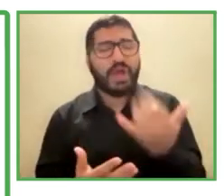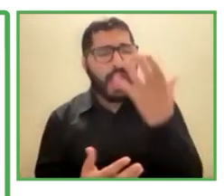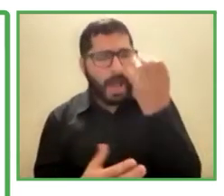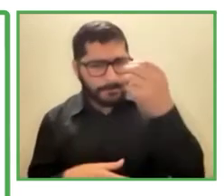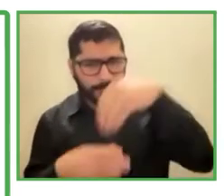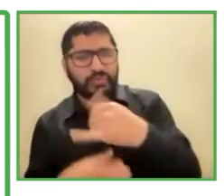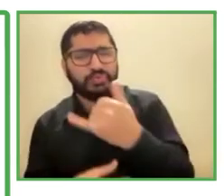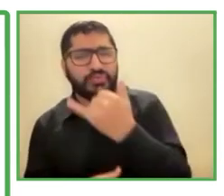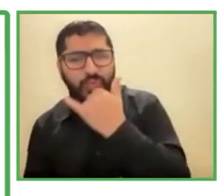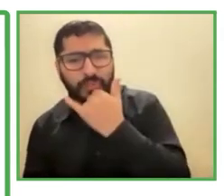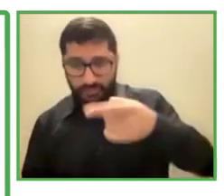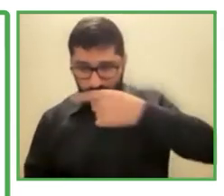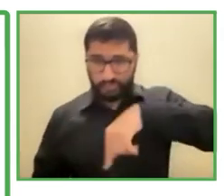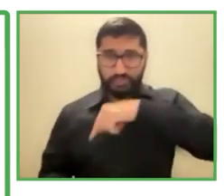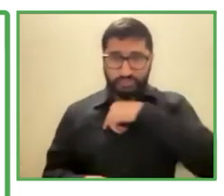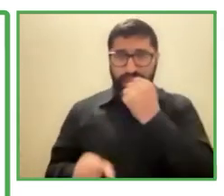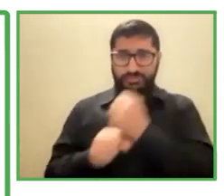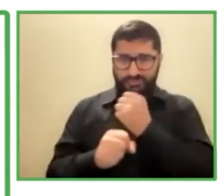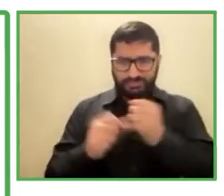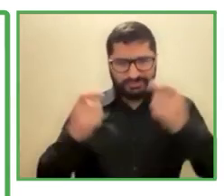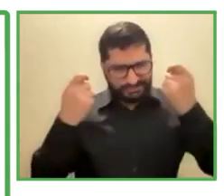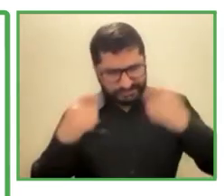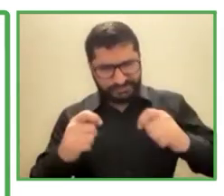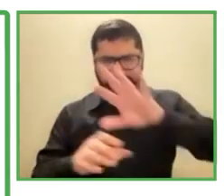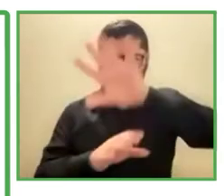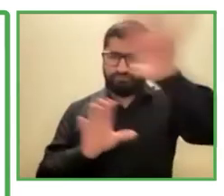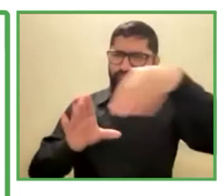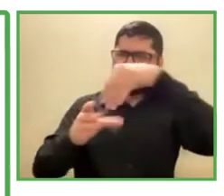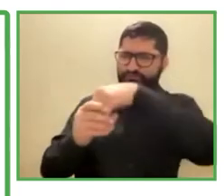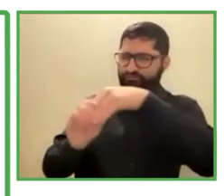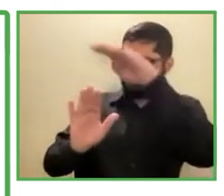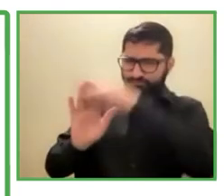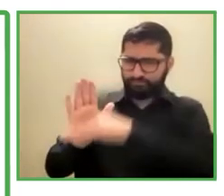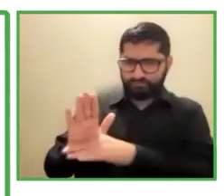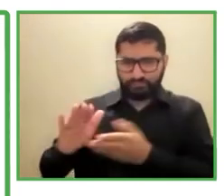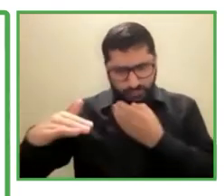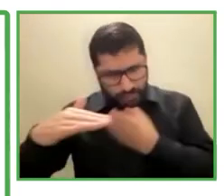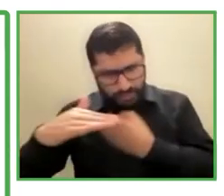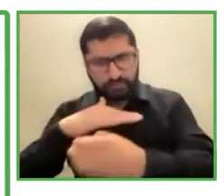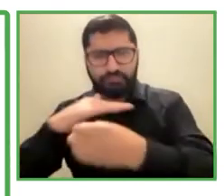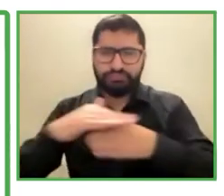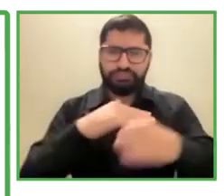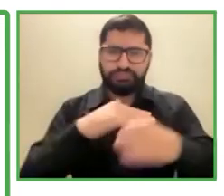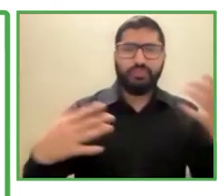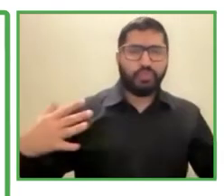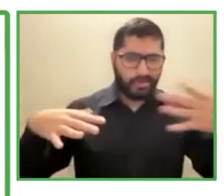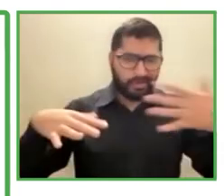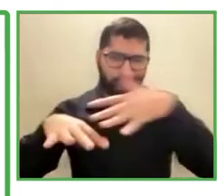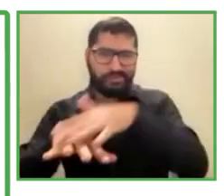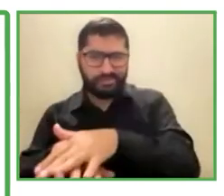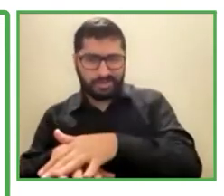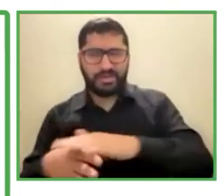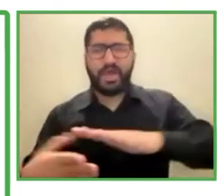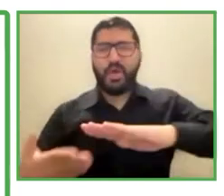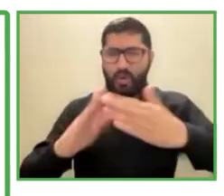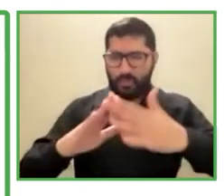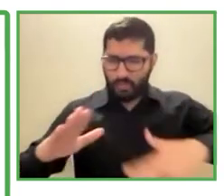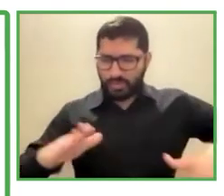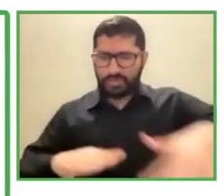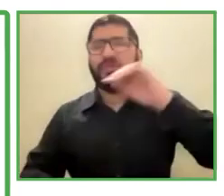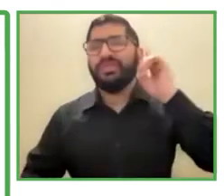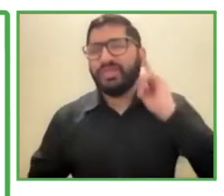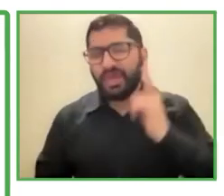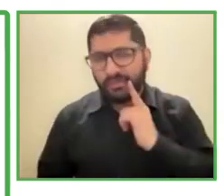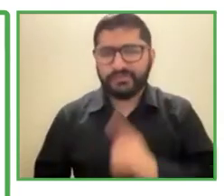involucrar a la comunidad sorda y hemos tenido mucha retroalimentación positiva desde ellos así que aproximadamente hacemos